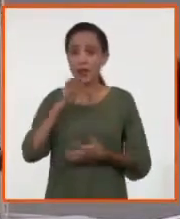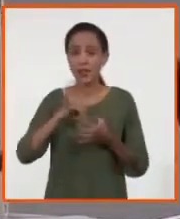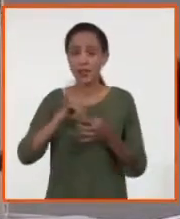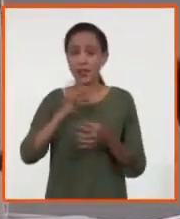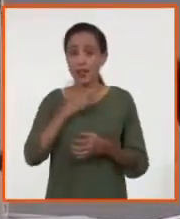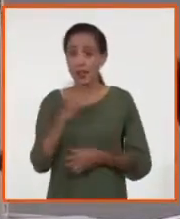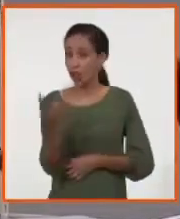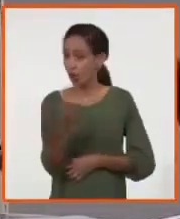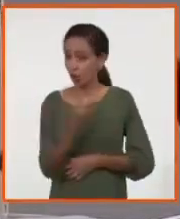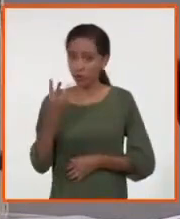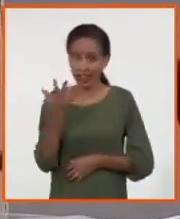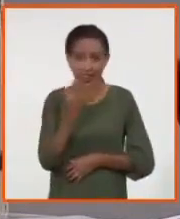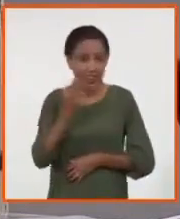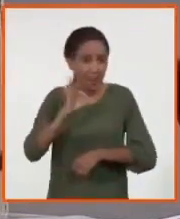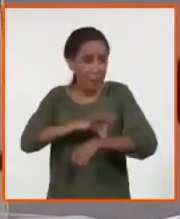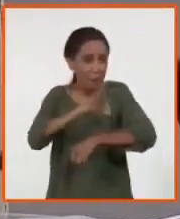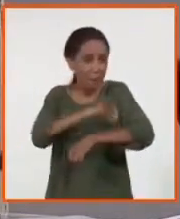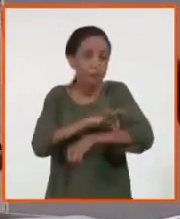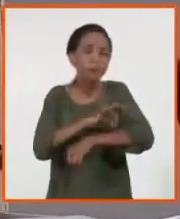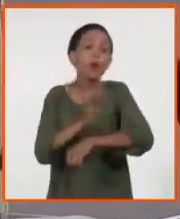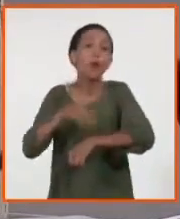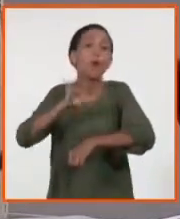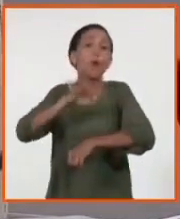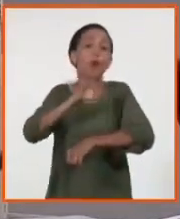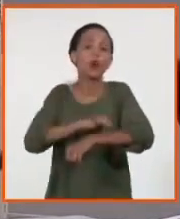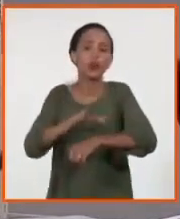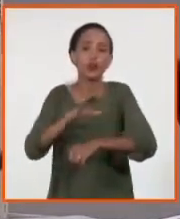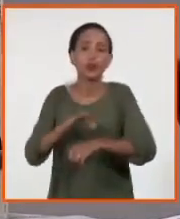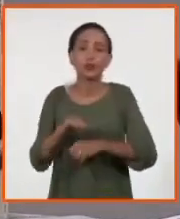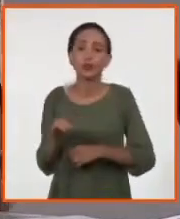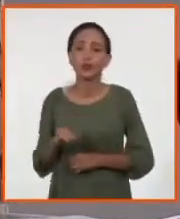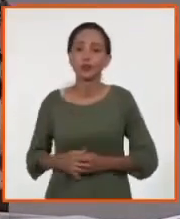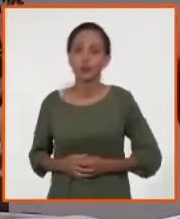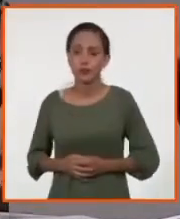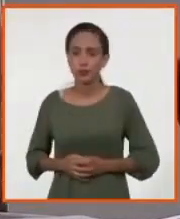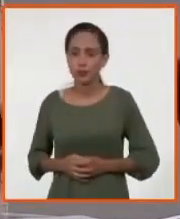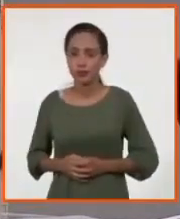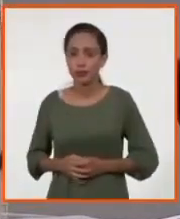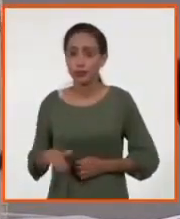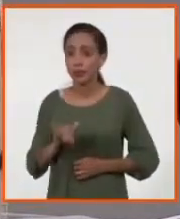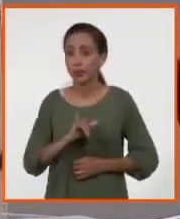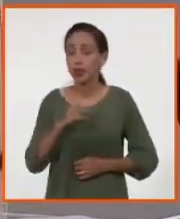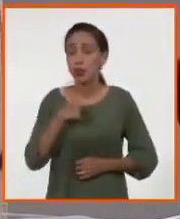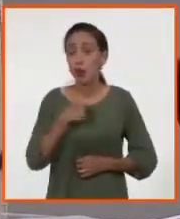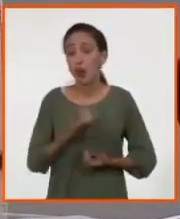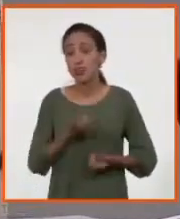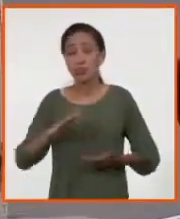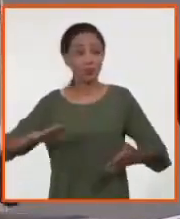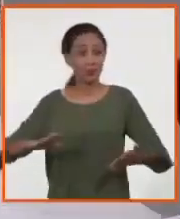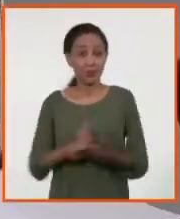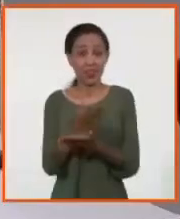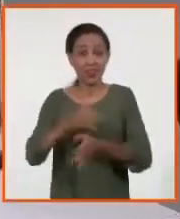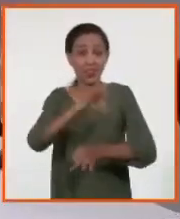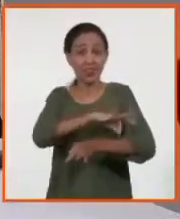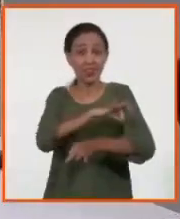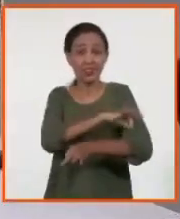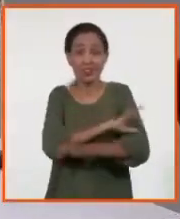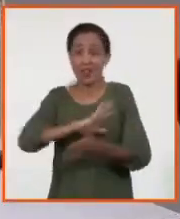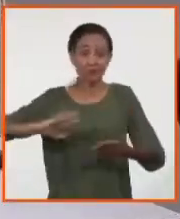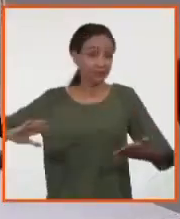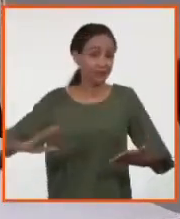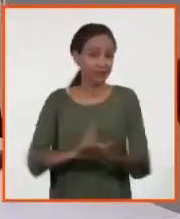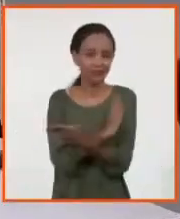transmitidos por Aedes aegypti. Si uno pudiera eliminar el Aedes, nos quitábamos ese gran problema de estas enfermedades.